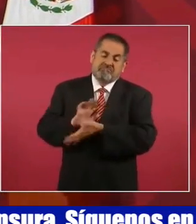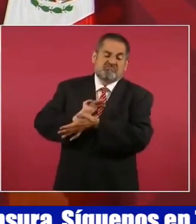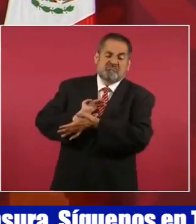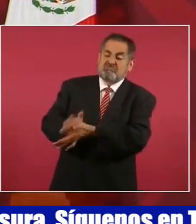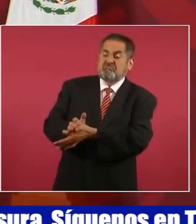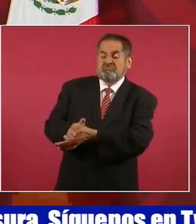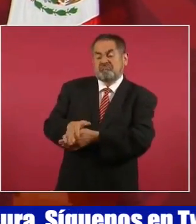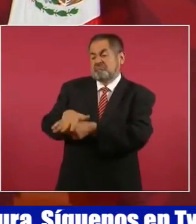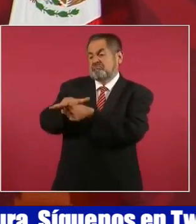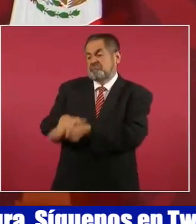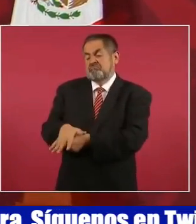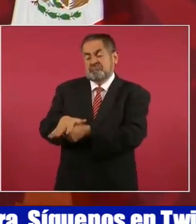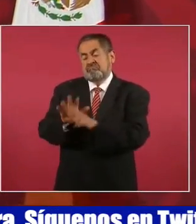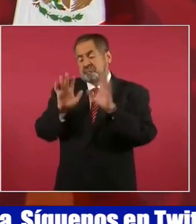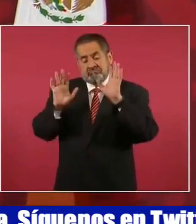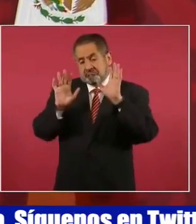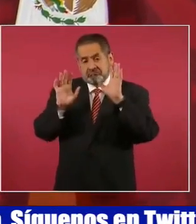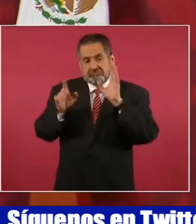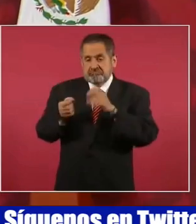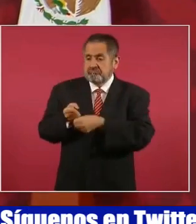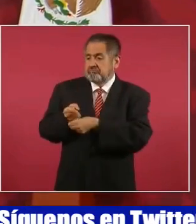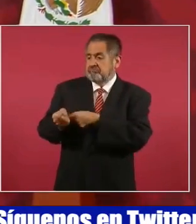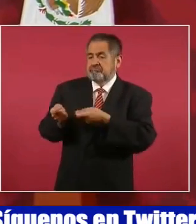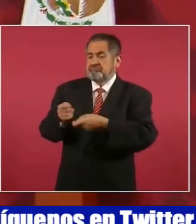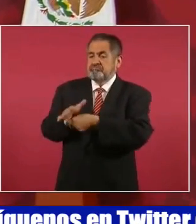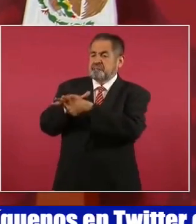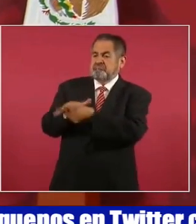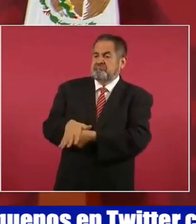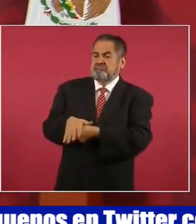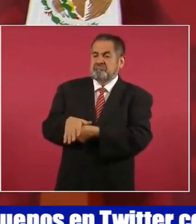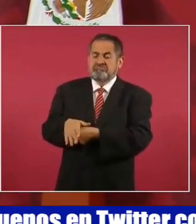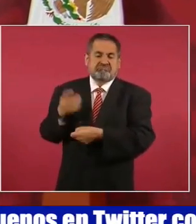y el sometimiento de los pueblos.